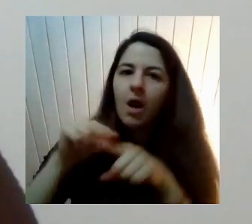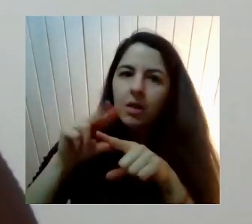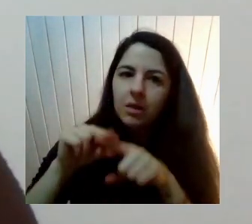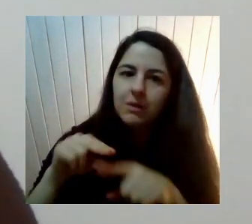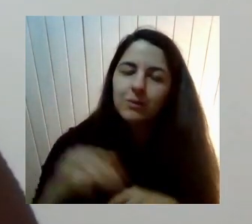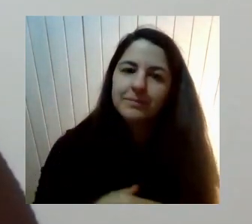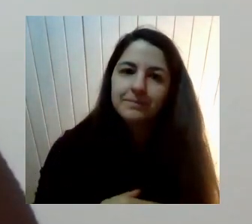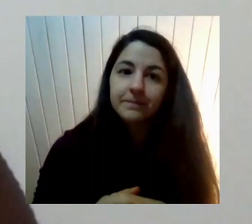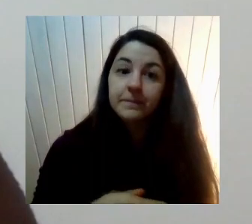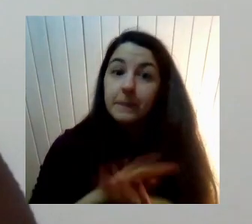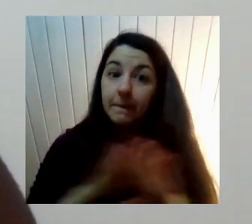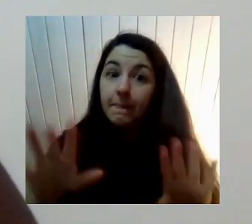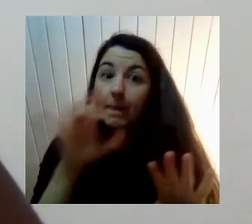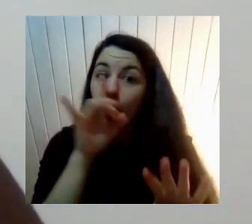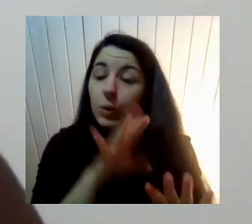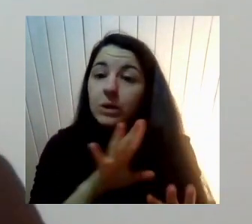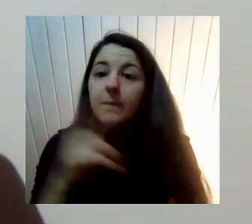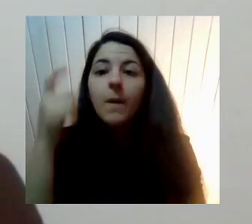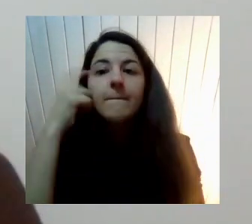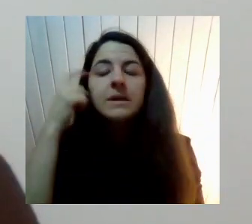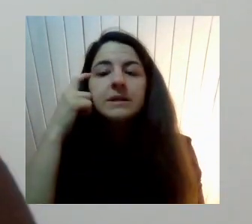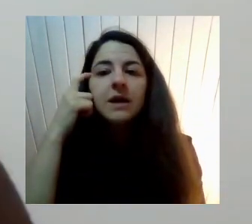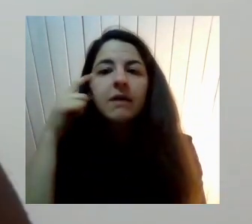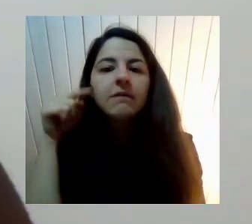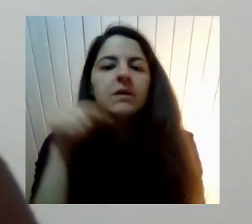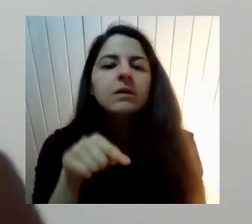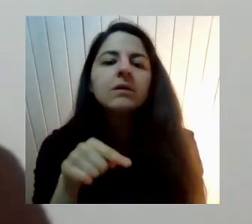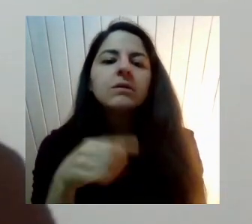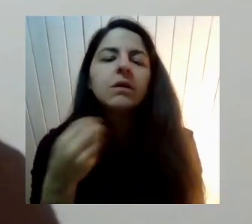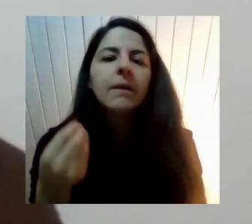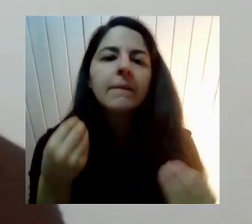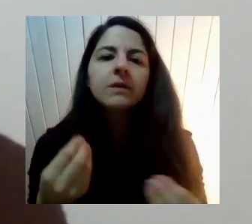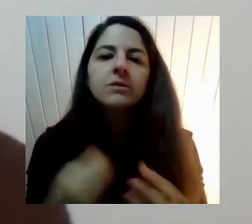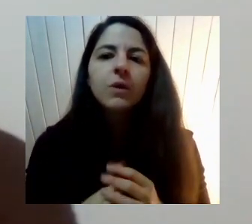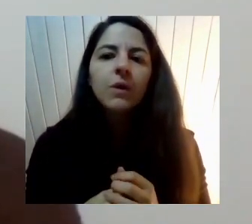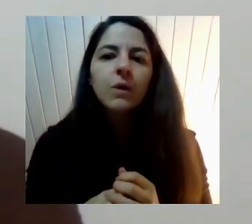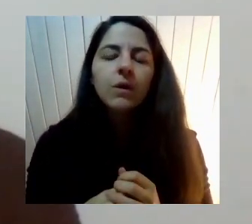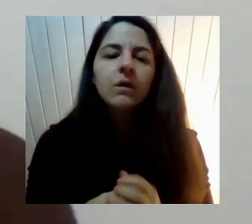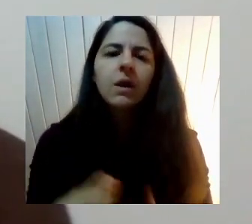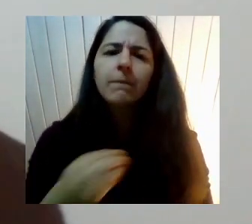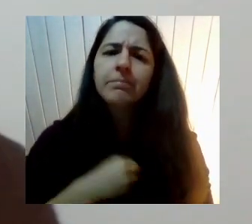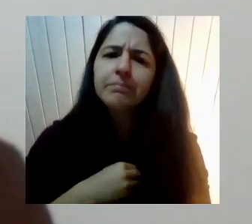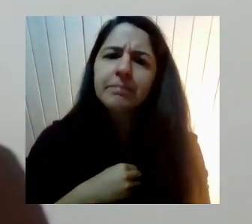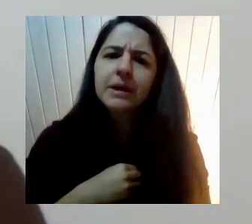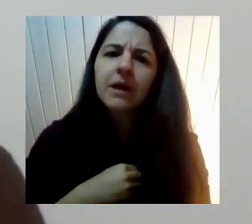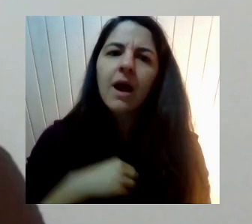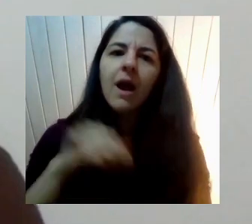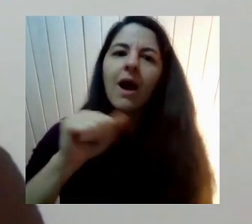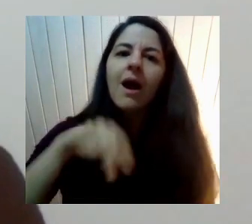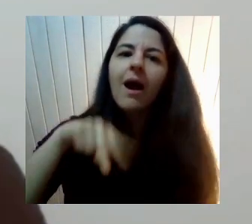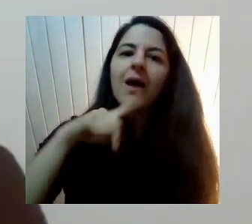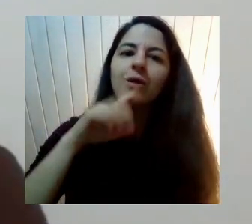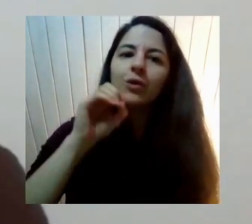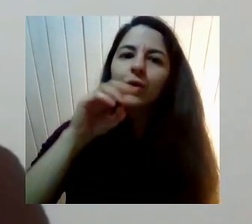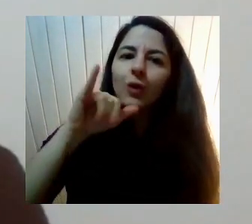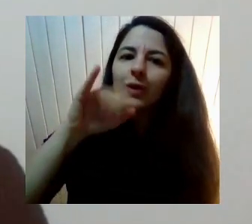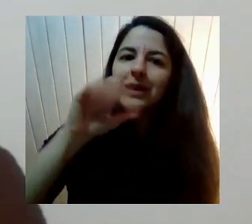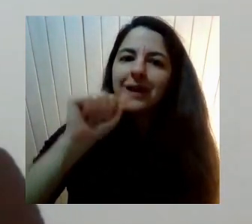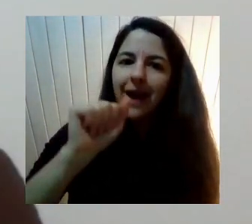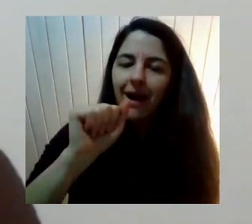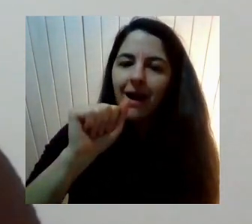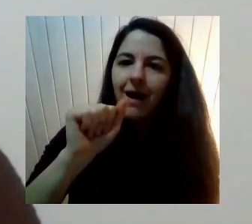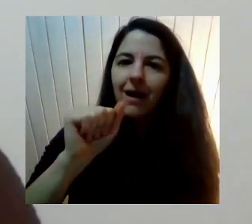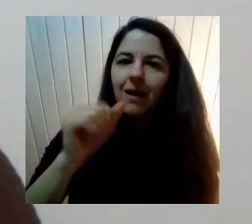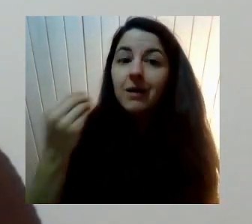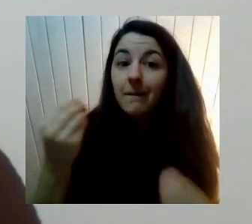Pensaba en esta cuestión Que ha pasado Y que ha sido muy lamentable Con el tema de Antonia De lo que pasó En Temuco